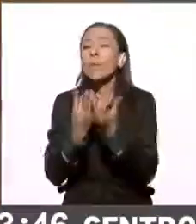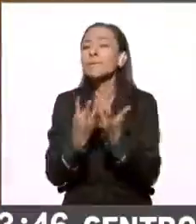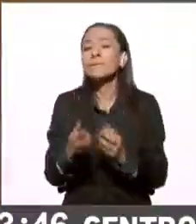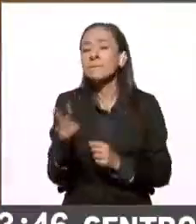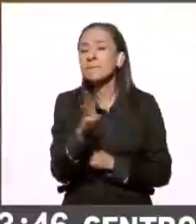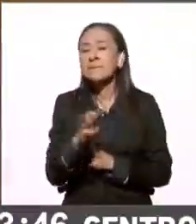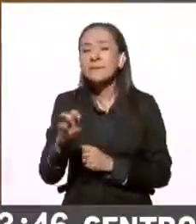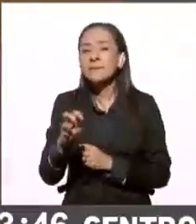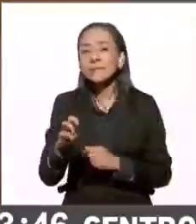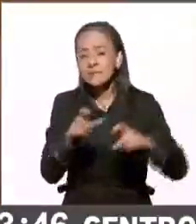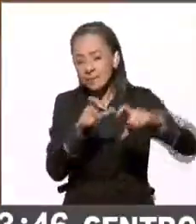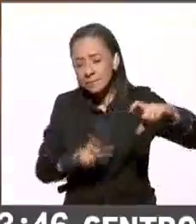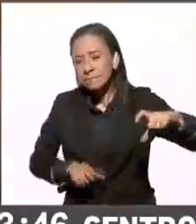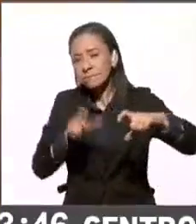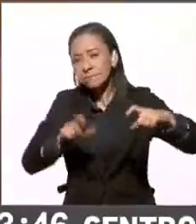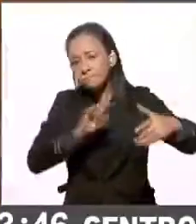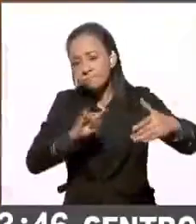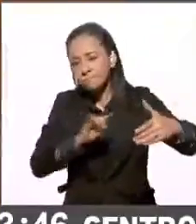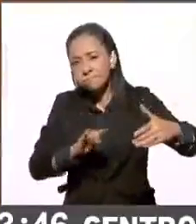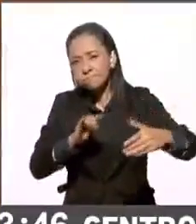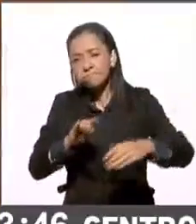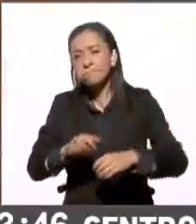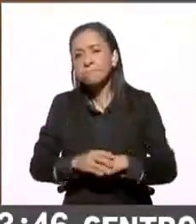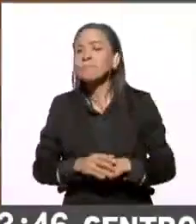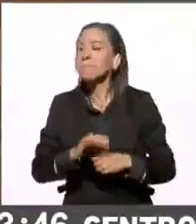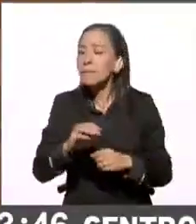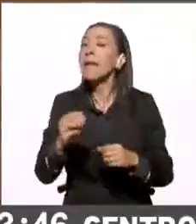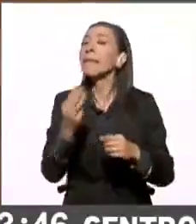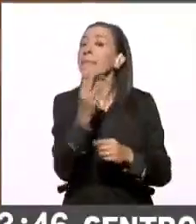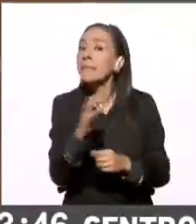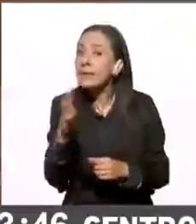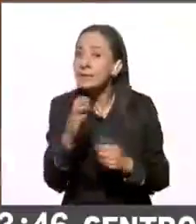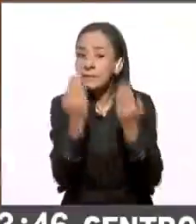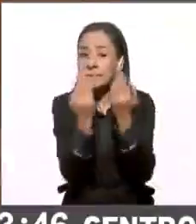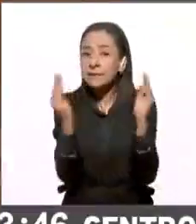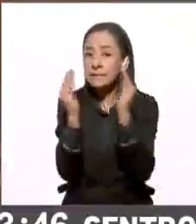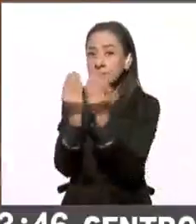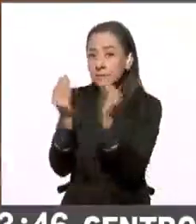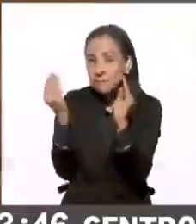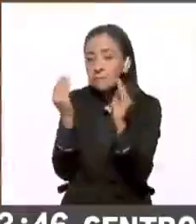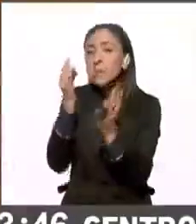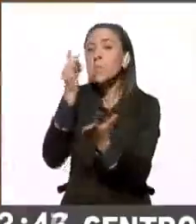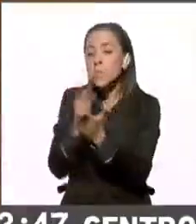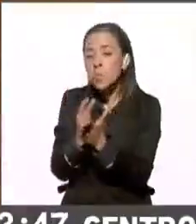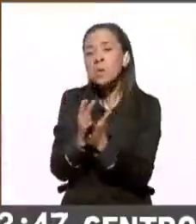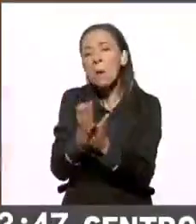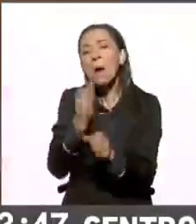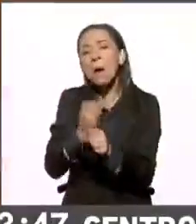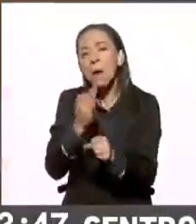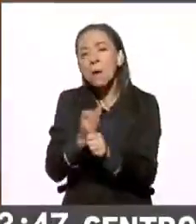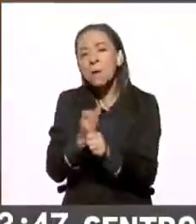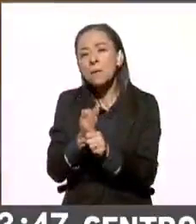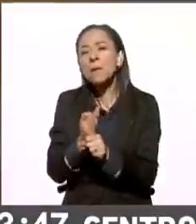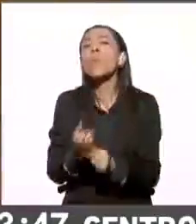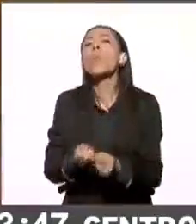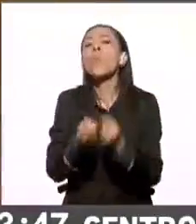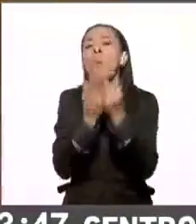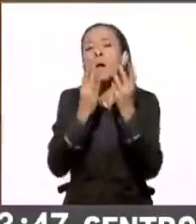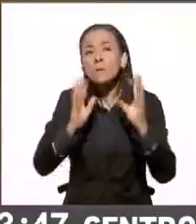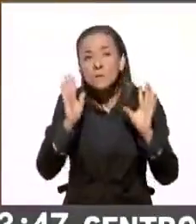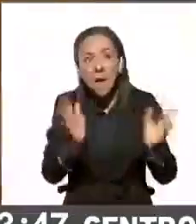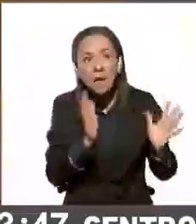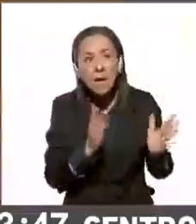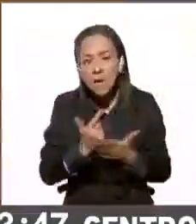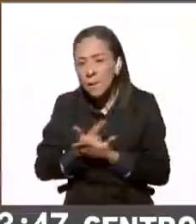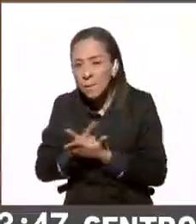actas. Esto quiere decir 300 casillas. Esto quiere decir que estamos en un porcentaje muy bajo y que